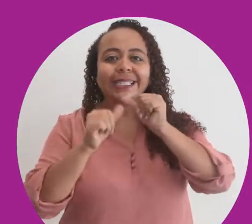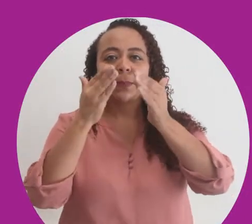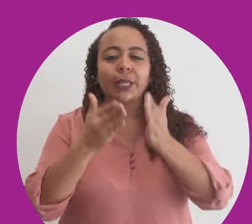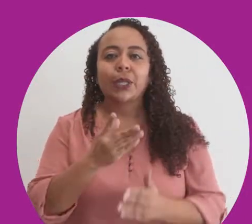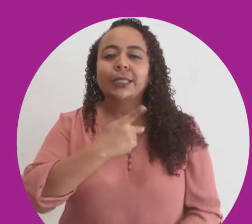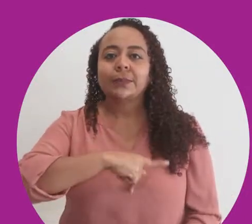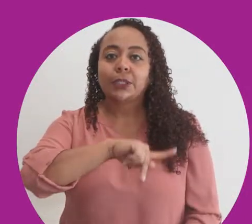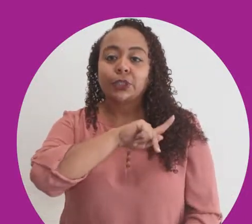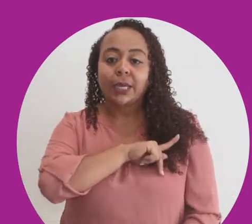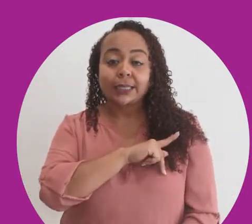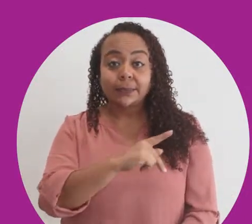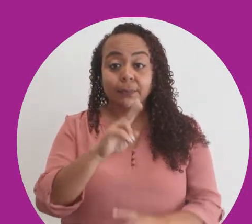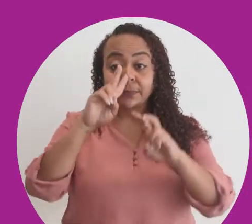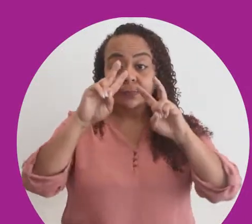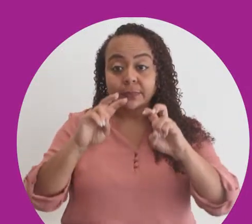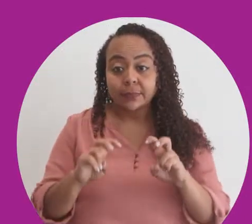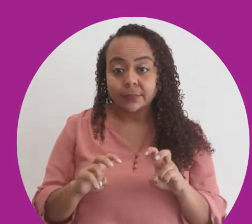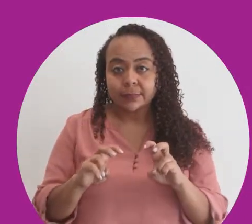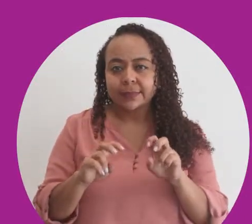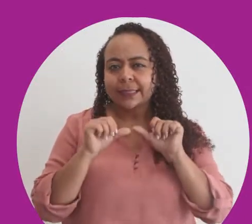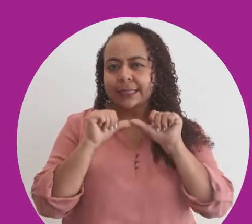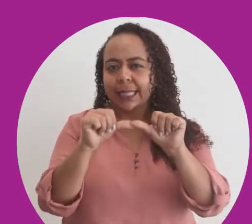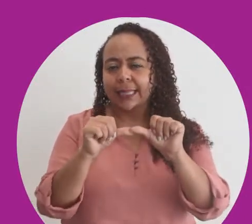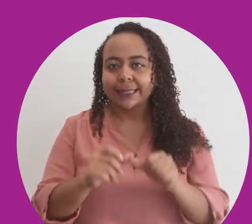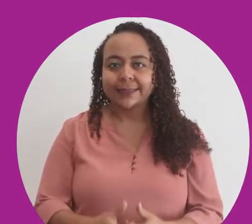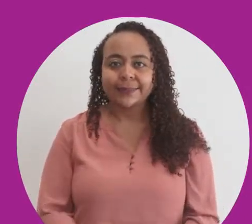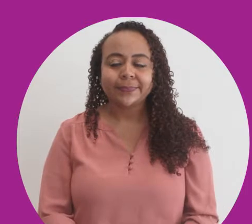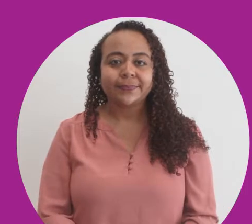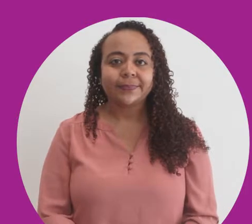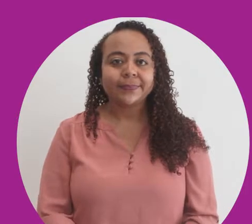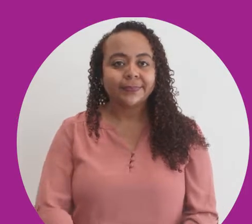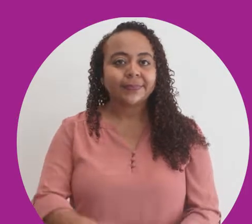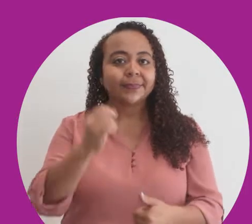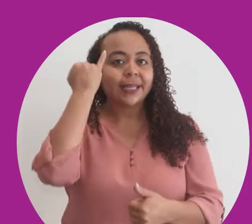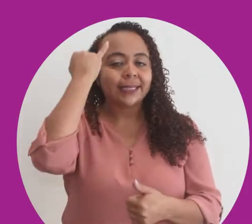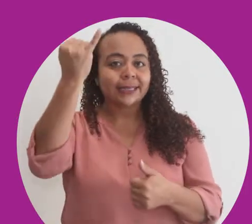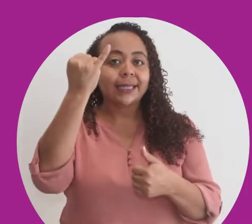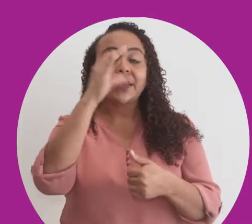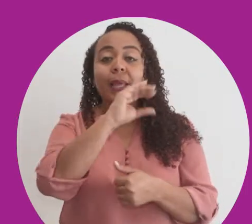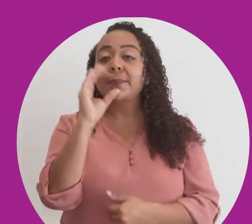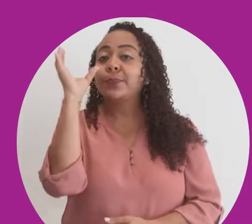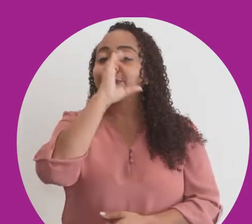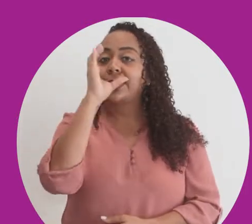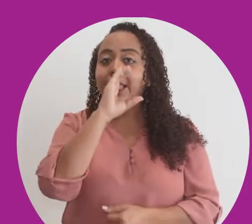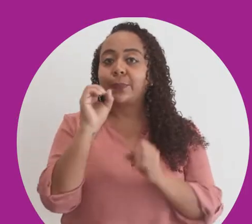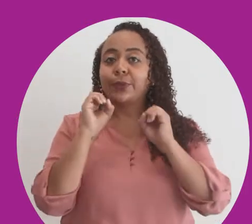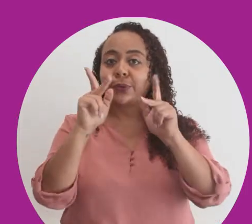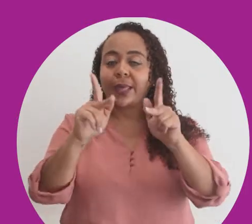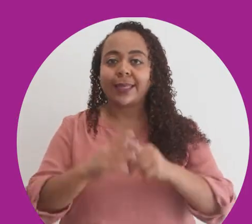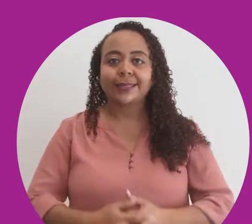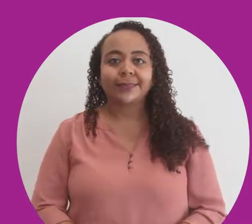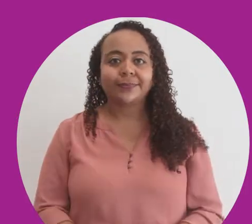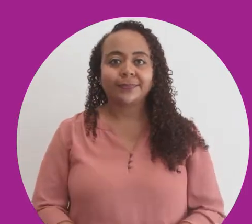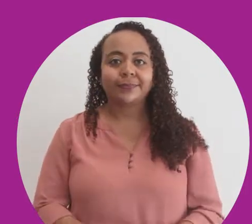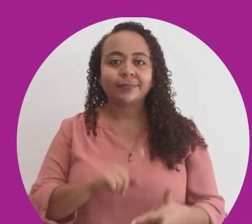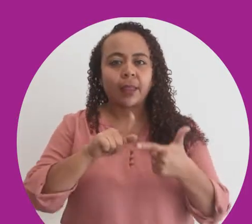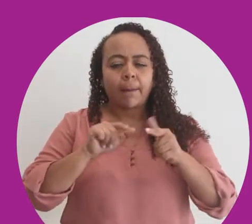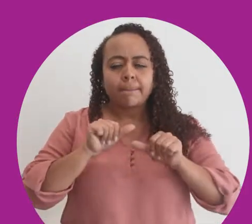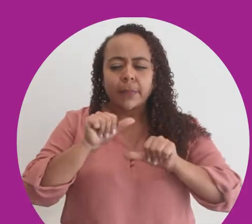emprendedoras personales que vamos a revisar son las siguientes. Iniciativa y búsqueda de oportunidades.